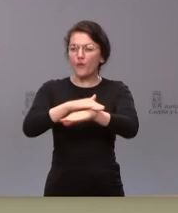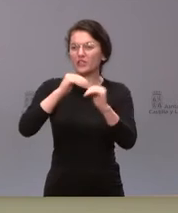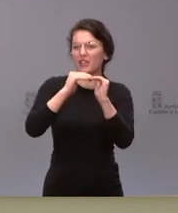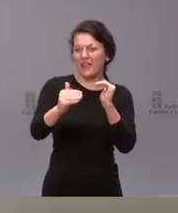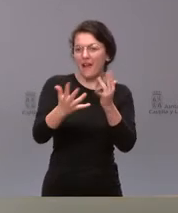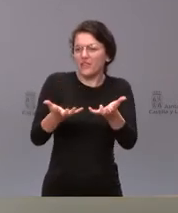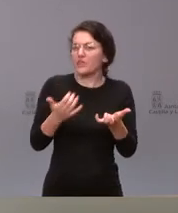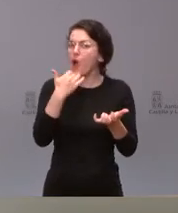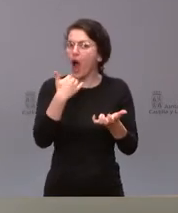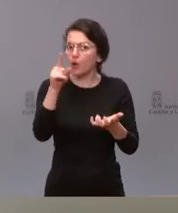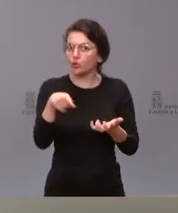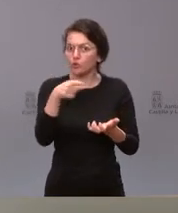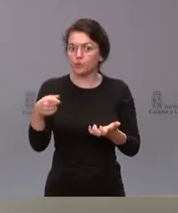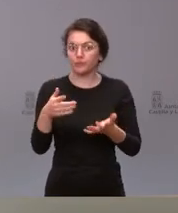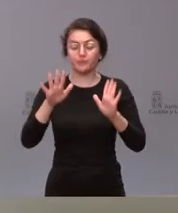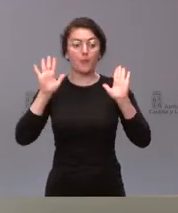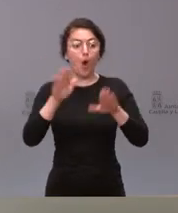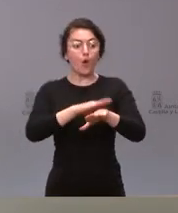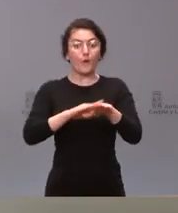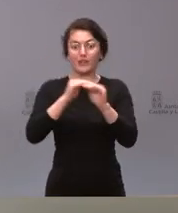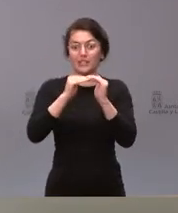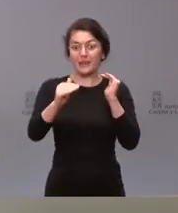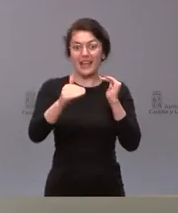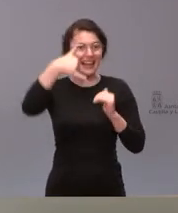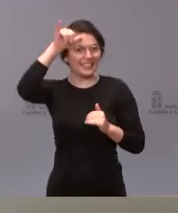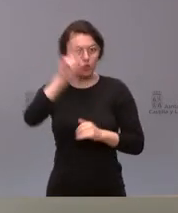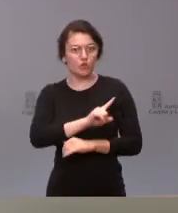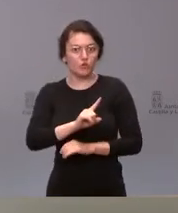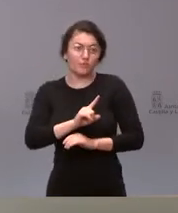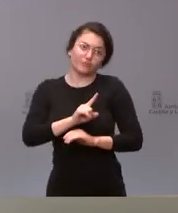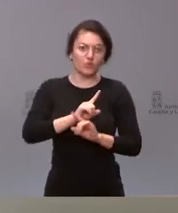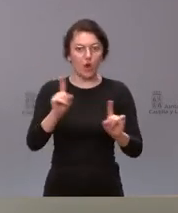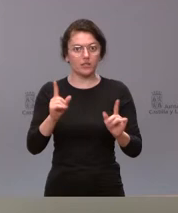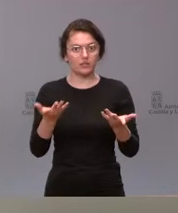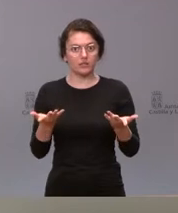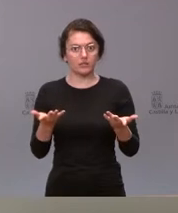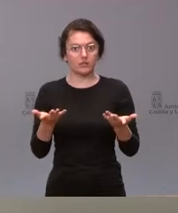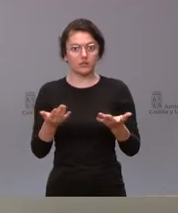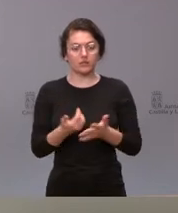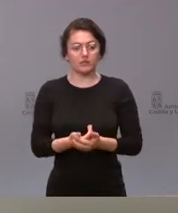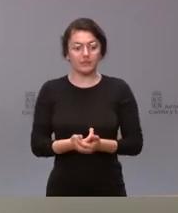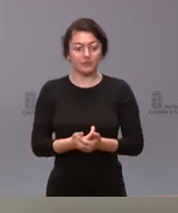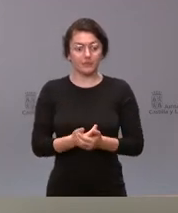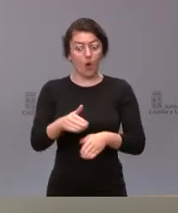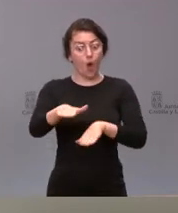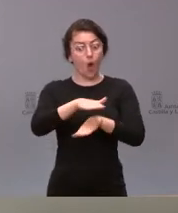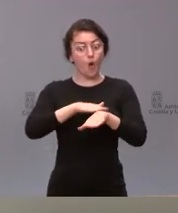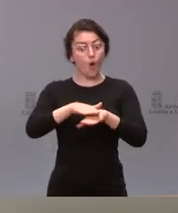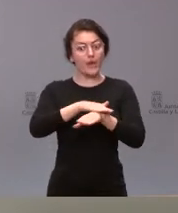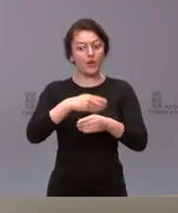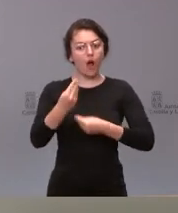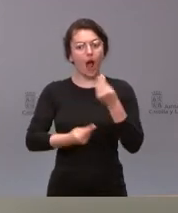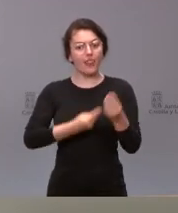Bueno, la estabilidad del gobierno no está en riesgo es un gobierno que actúa y que da